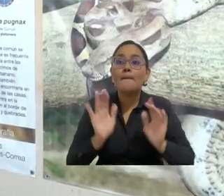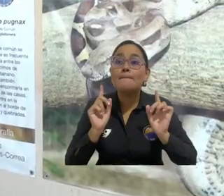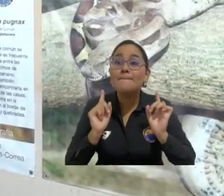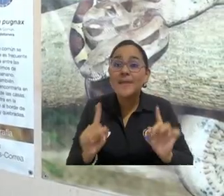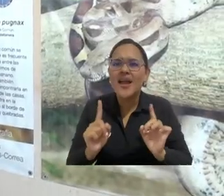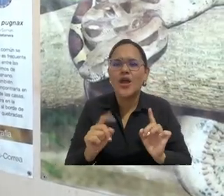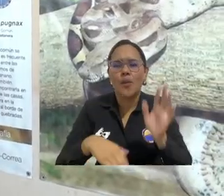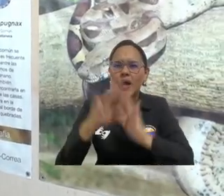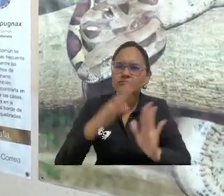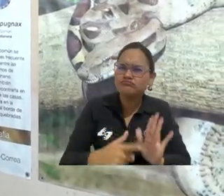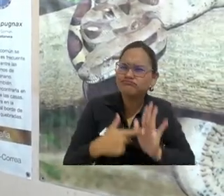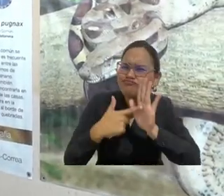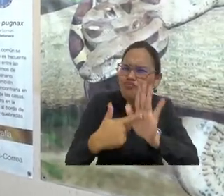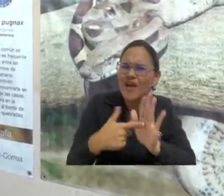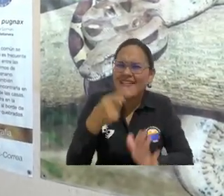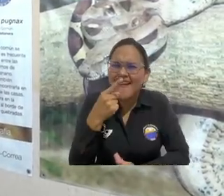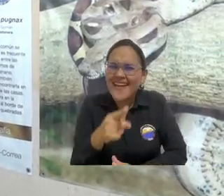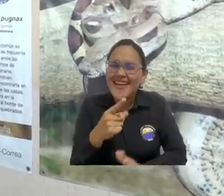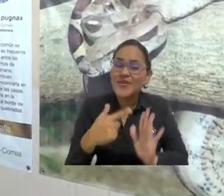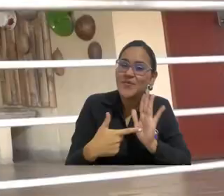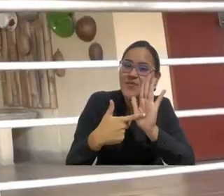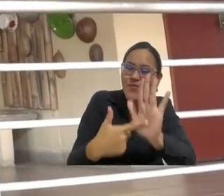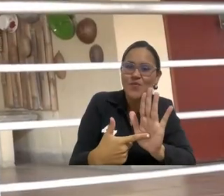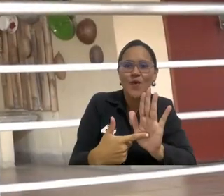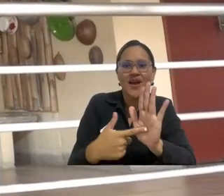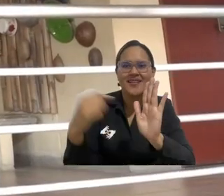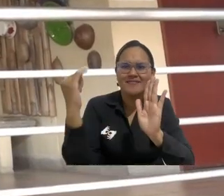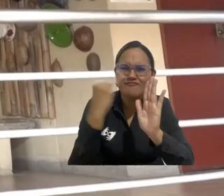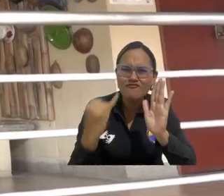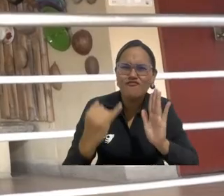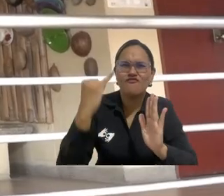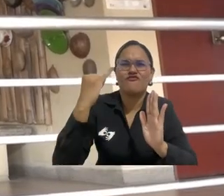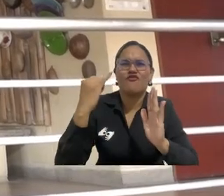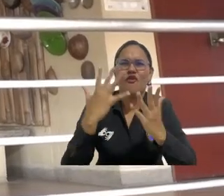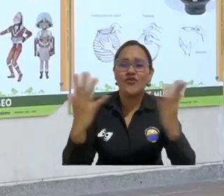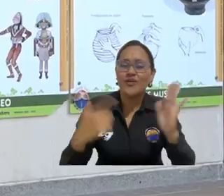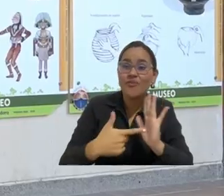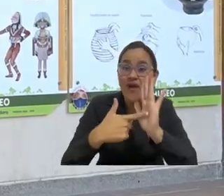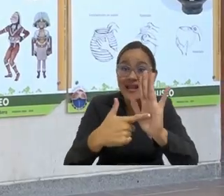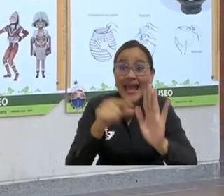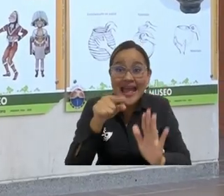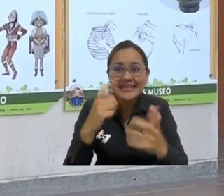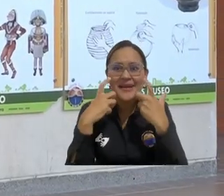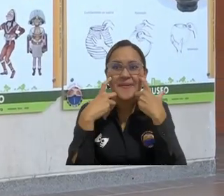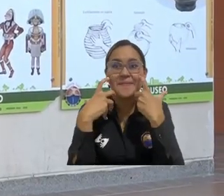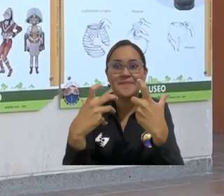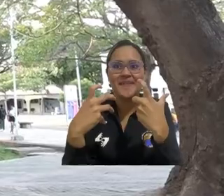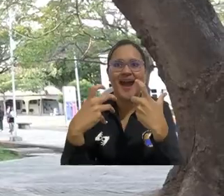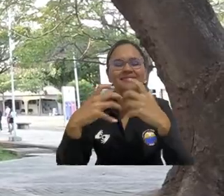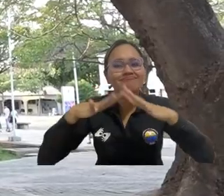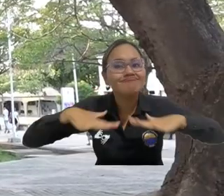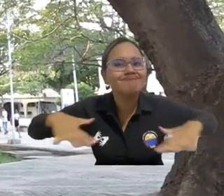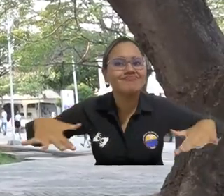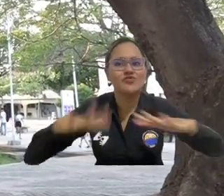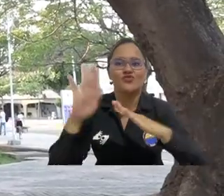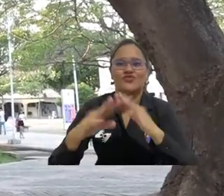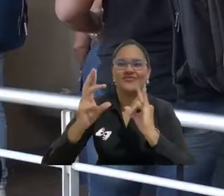edificio con sentido y con significado, como lo que hace esta exposición, de verdad hace un campo universitario.